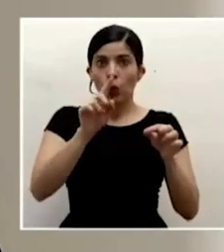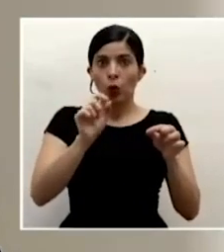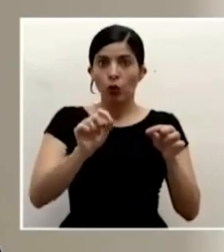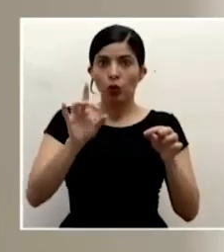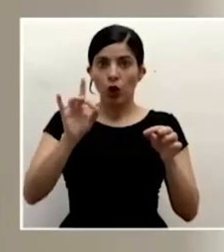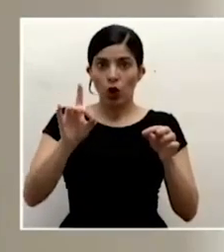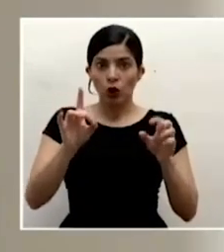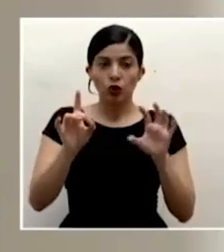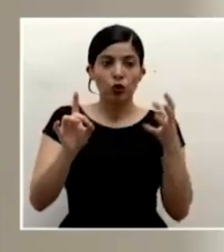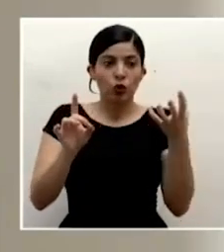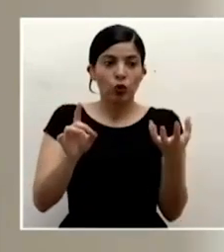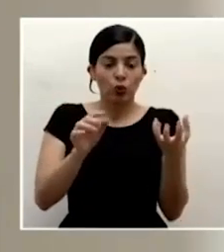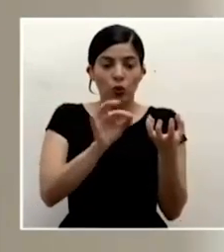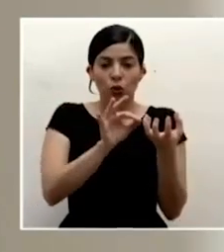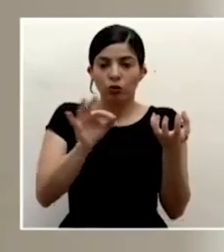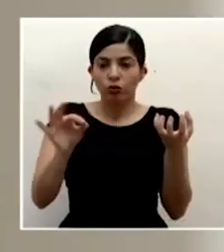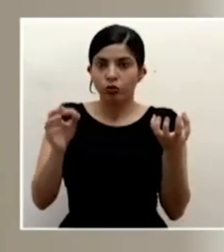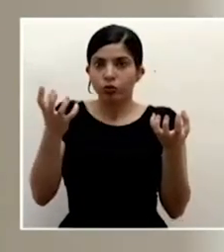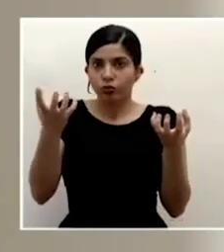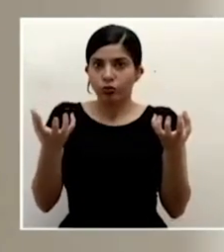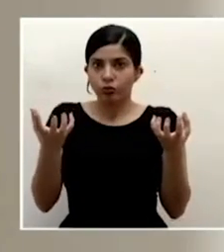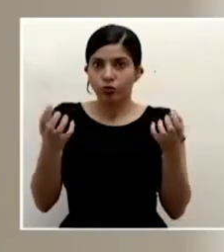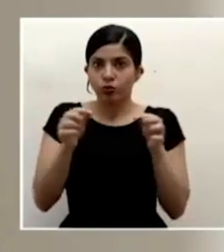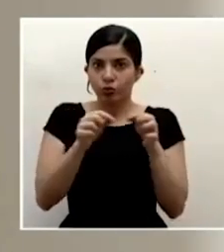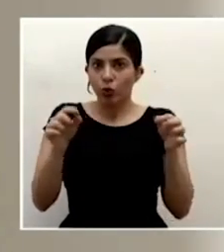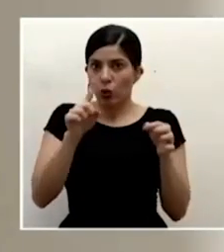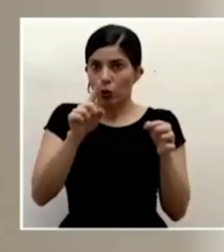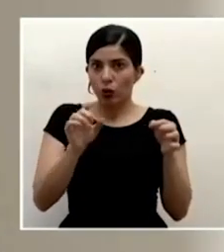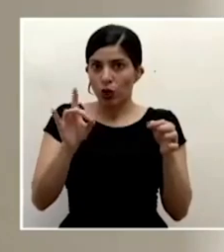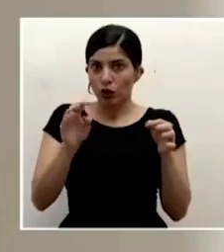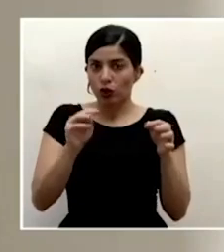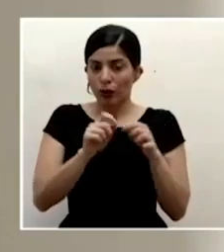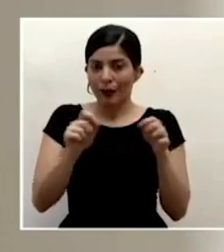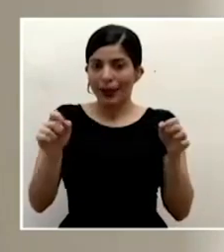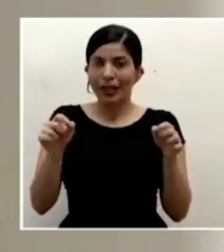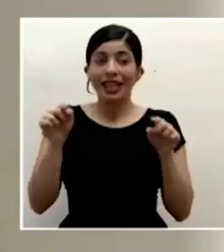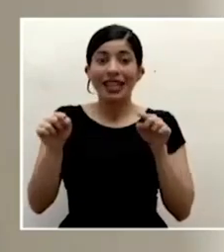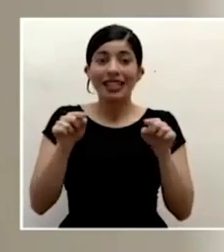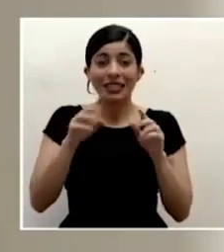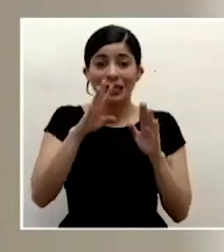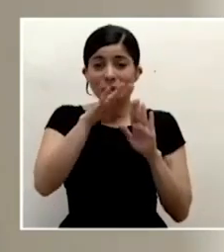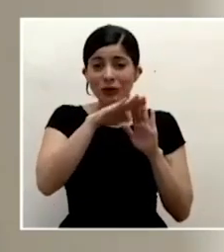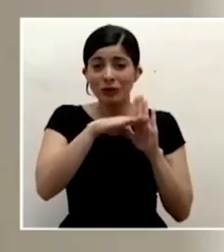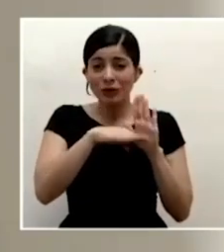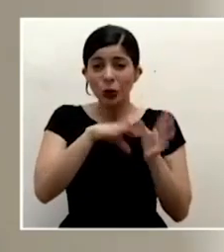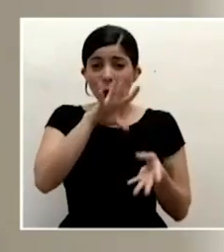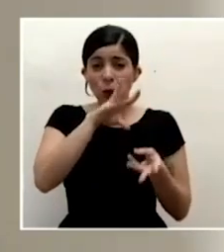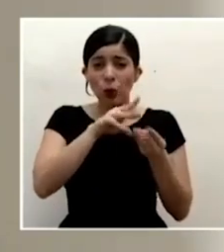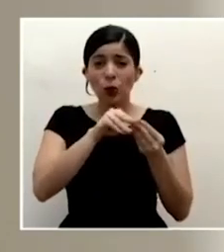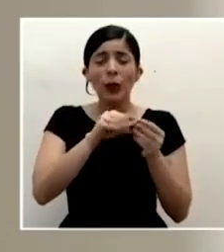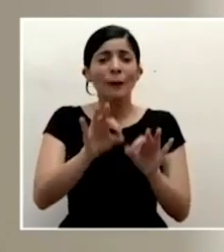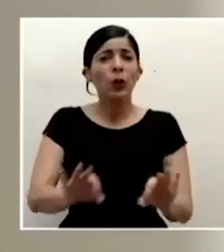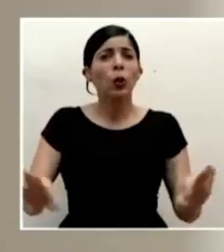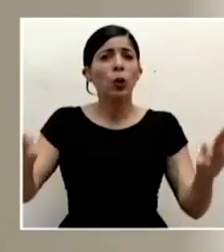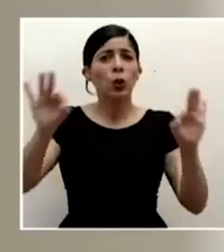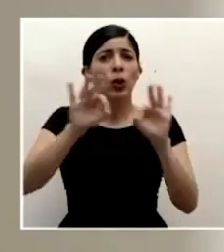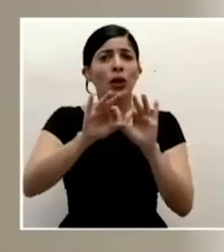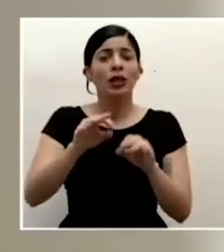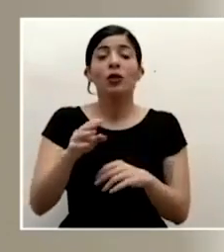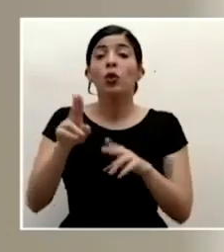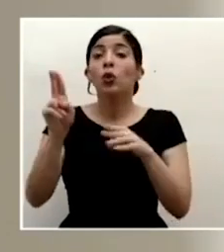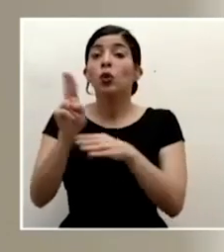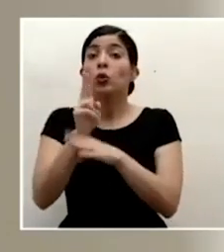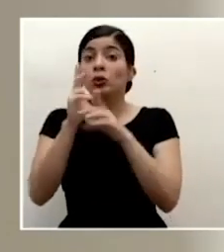burbuja social. Esas reglas son súper importantes y nunca el uso de mascarillas